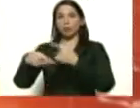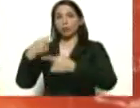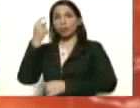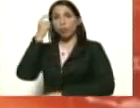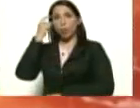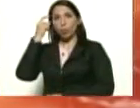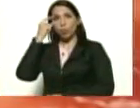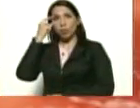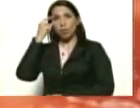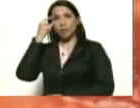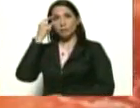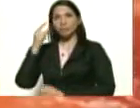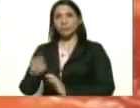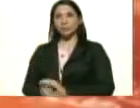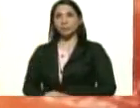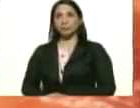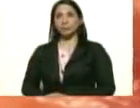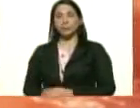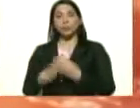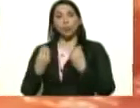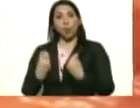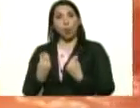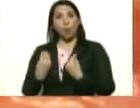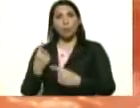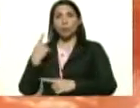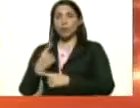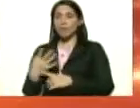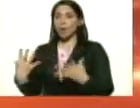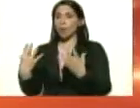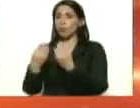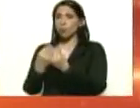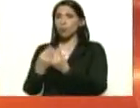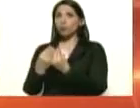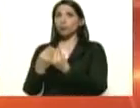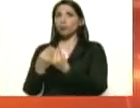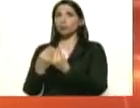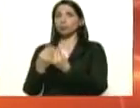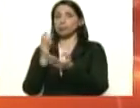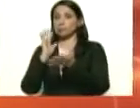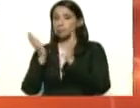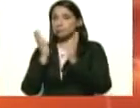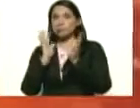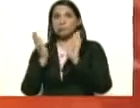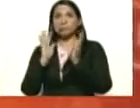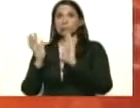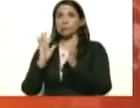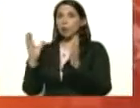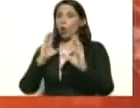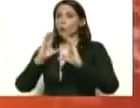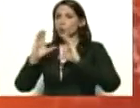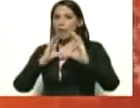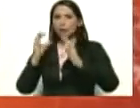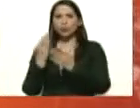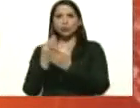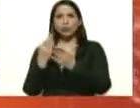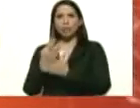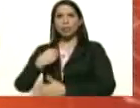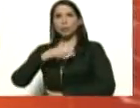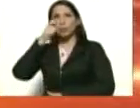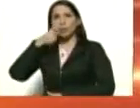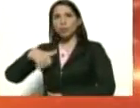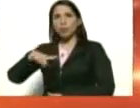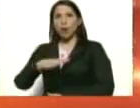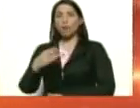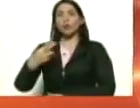y comunicándonos, como debe ser, con nuestro pueblo, comunicándonos permanentemente con nuestro pueblo para nosotros tener